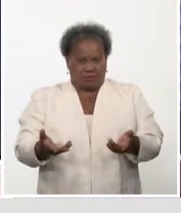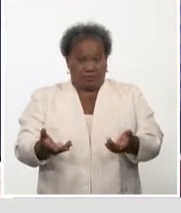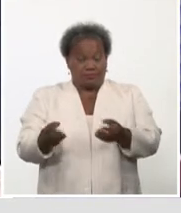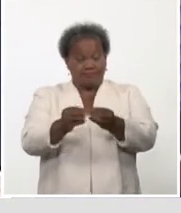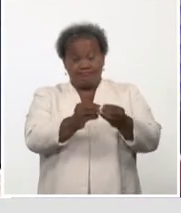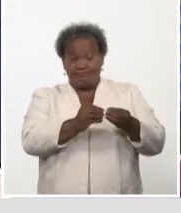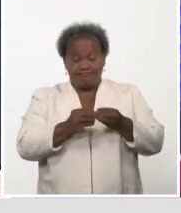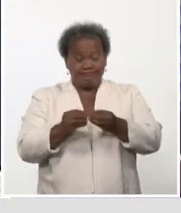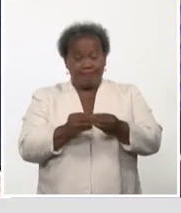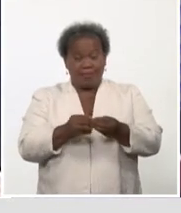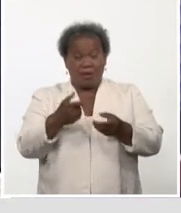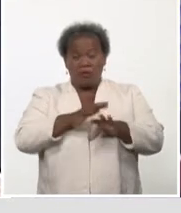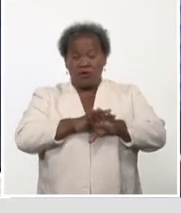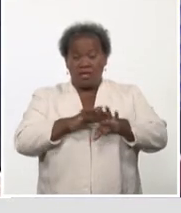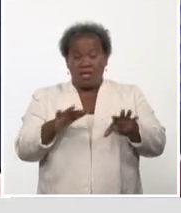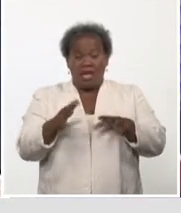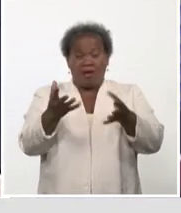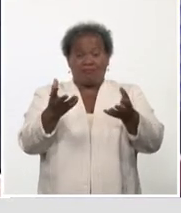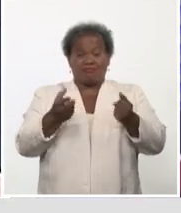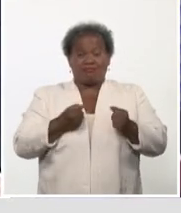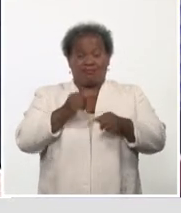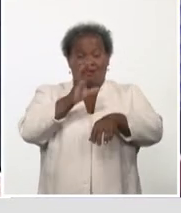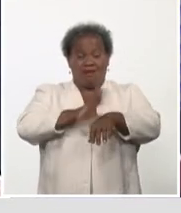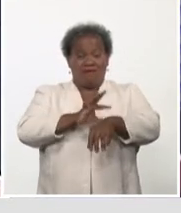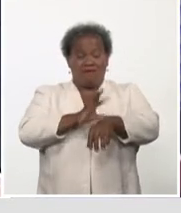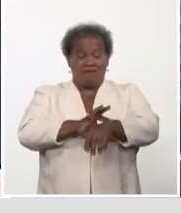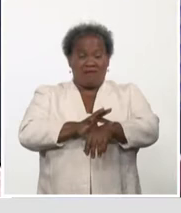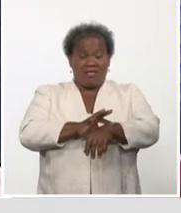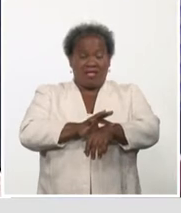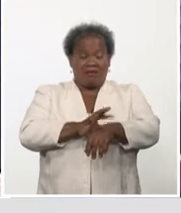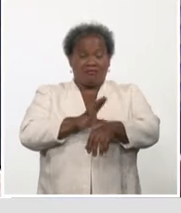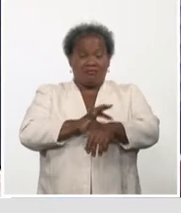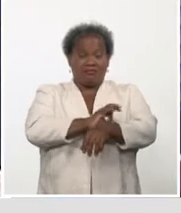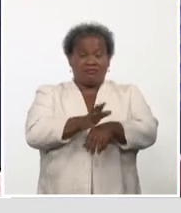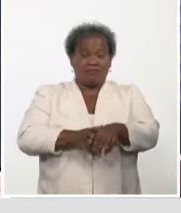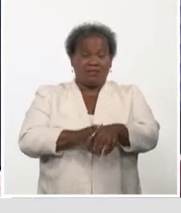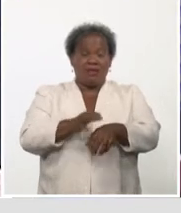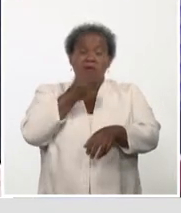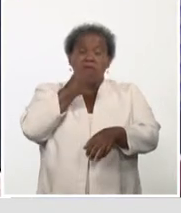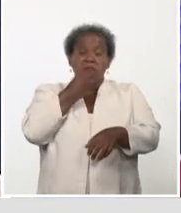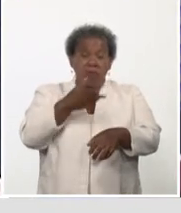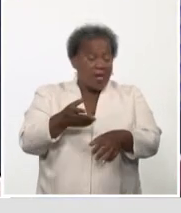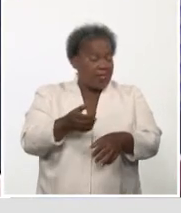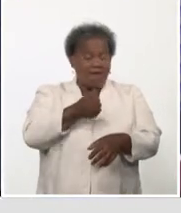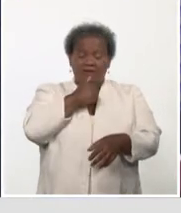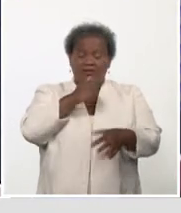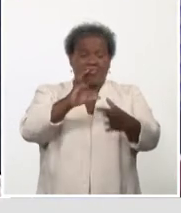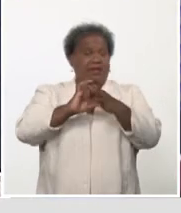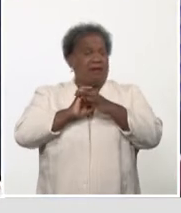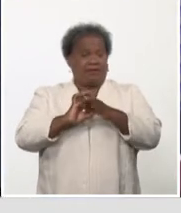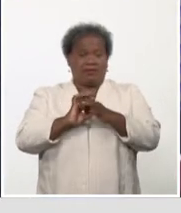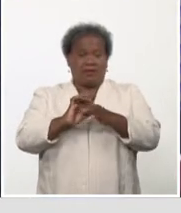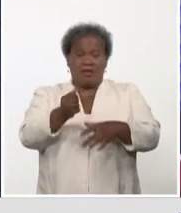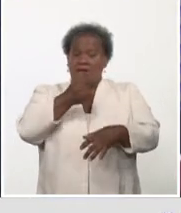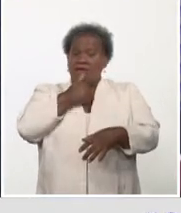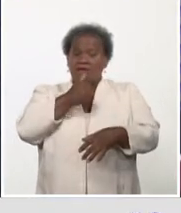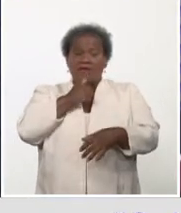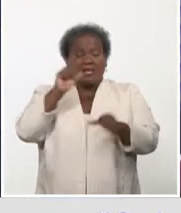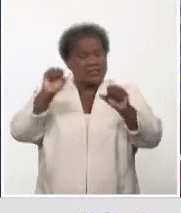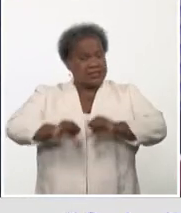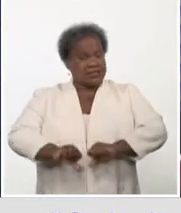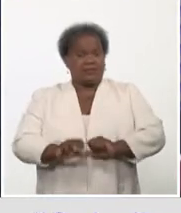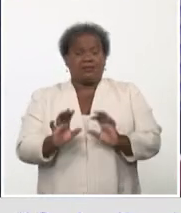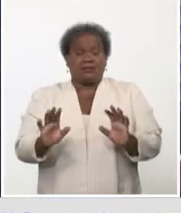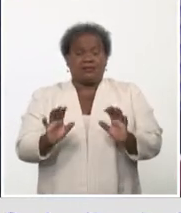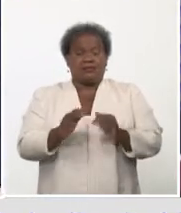porque ya una vez que contrae la enfermedad, insisto, las posibilidades de agravarse son altas. Entonces, el